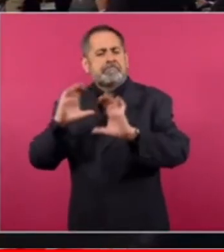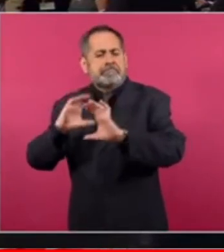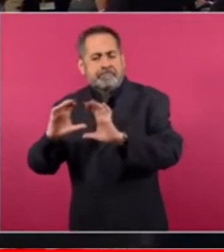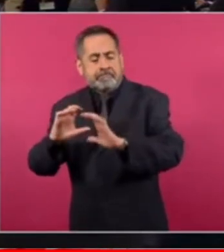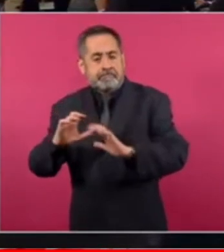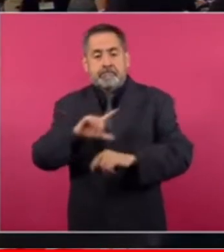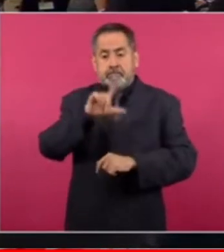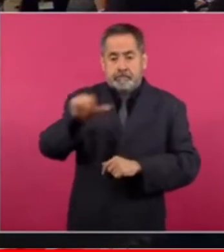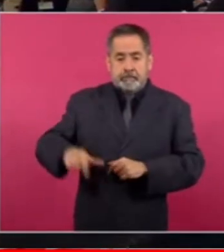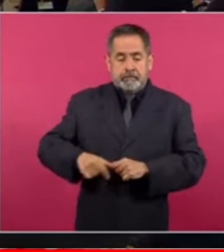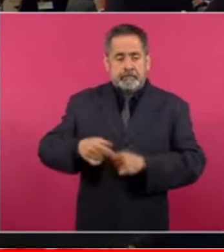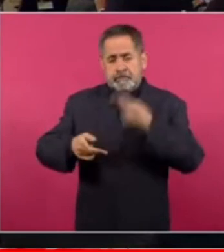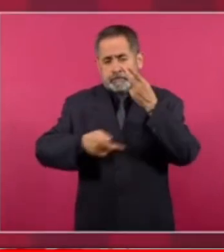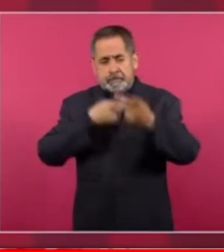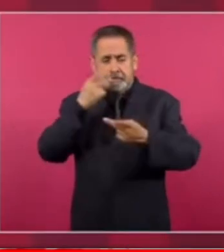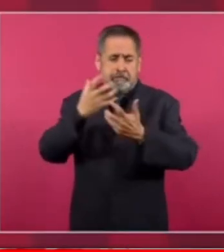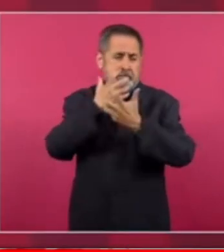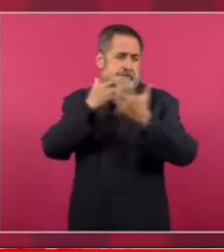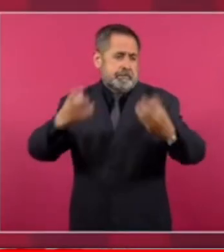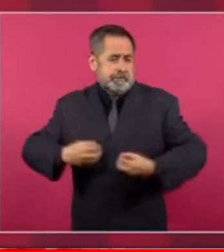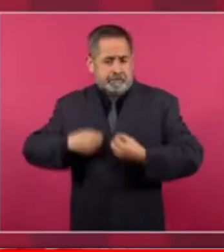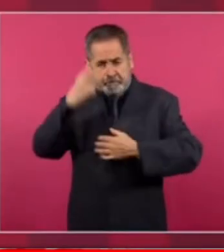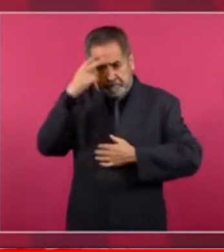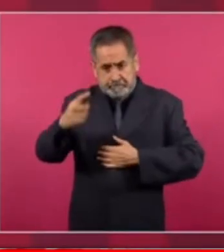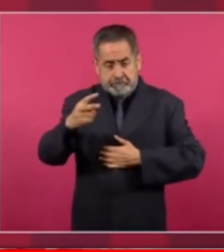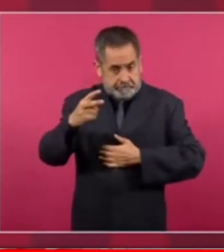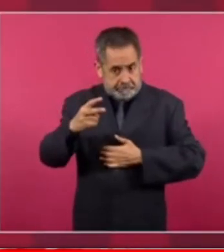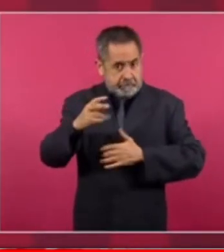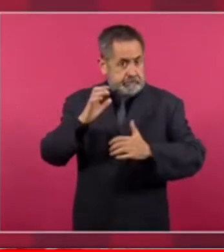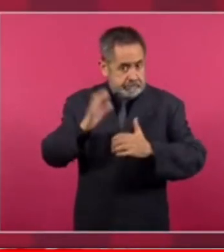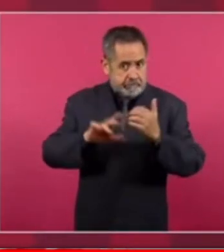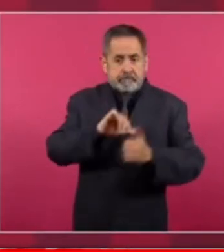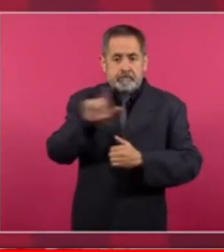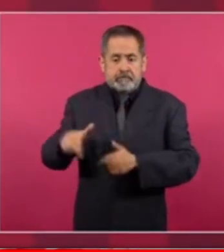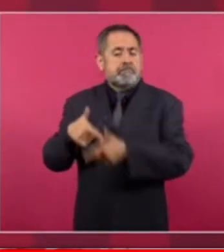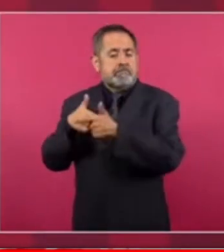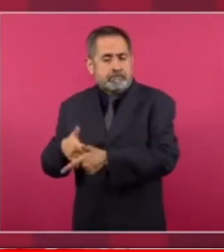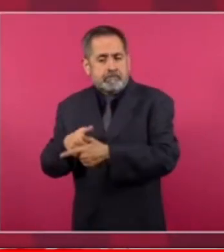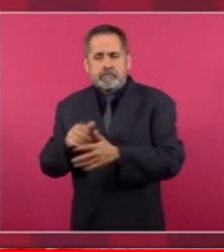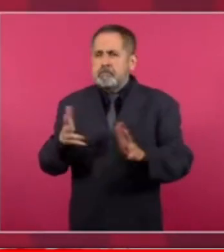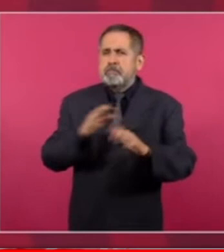como tres horas tres horas y media de concierto